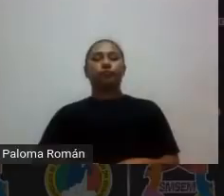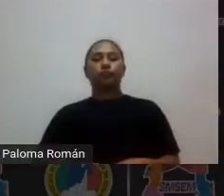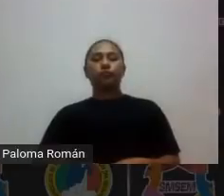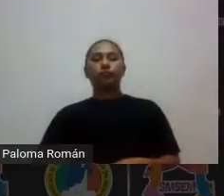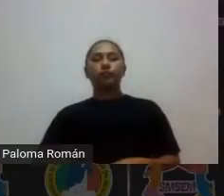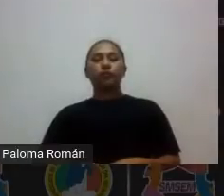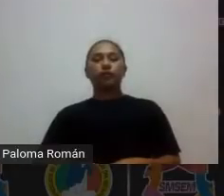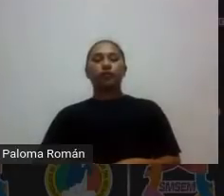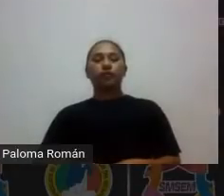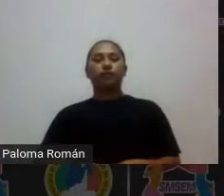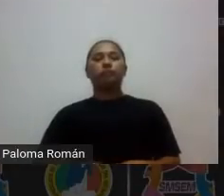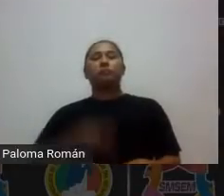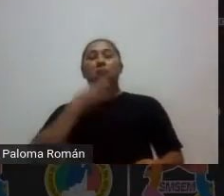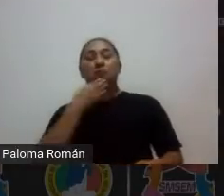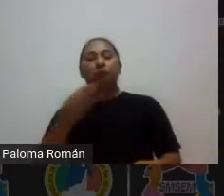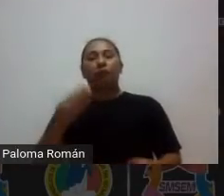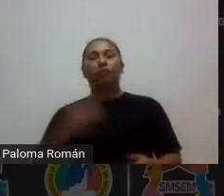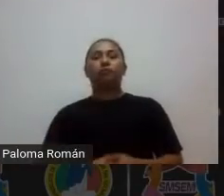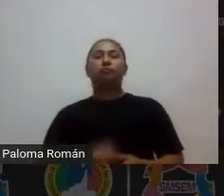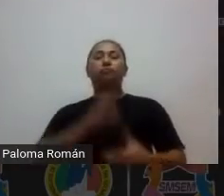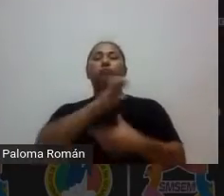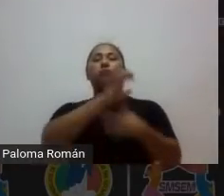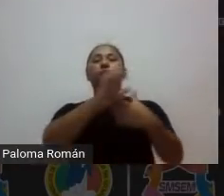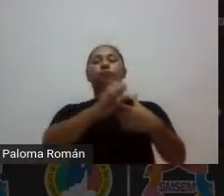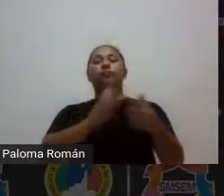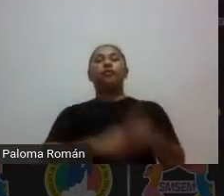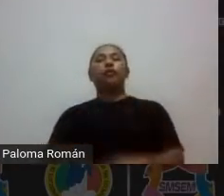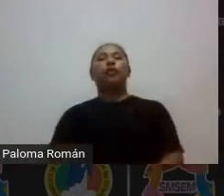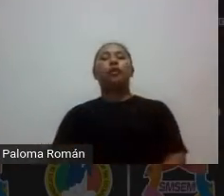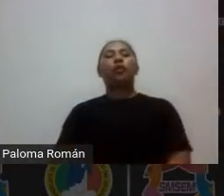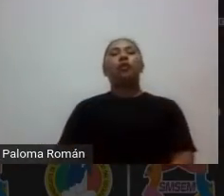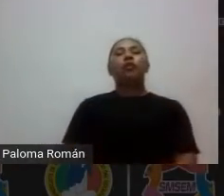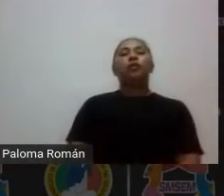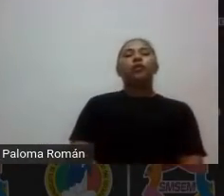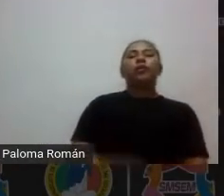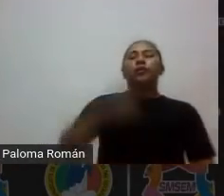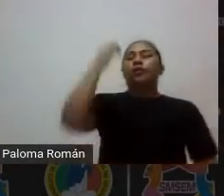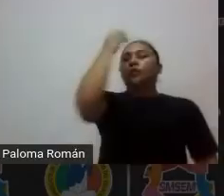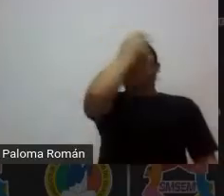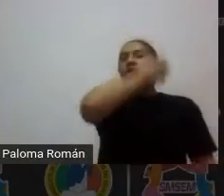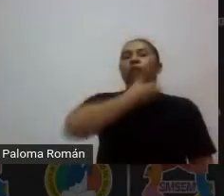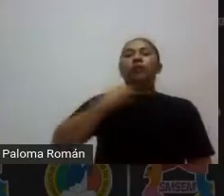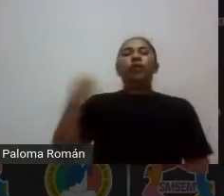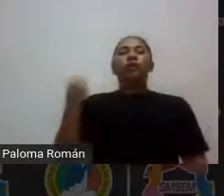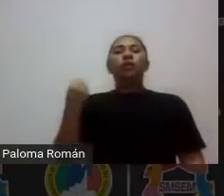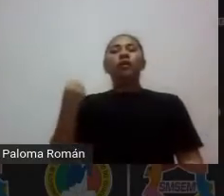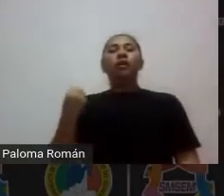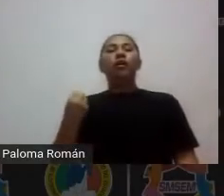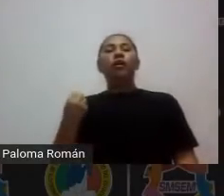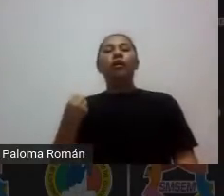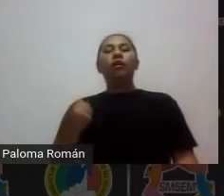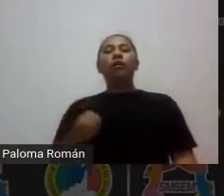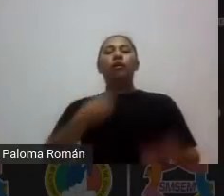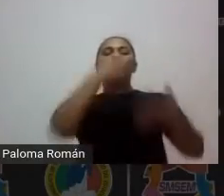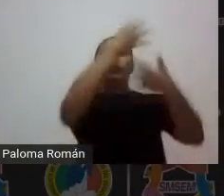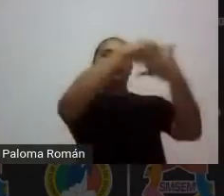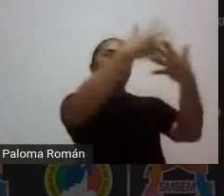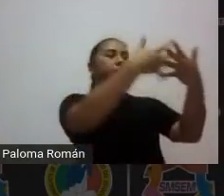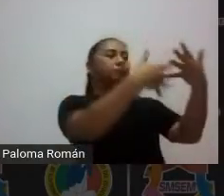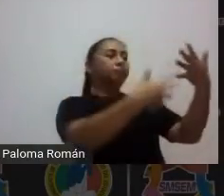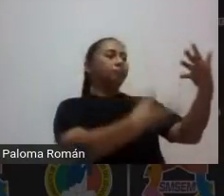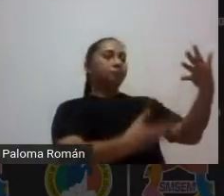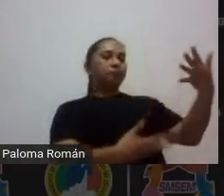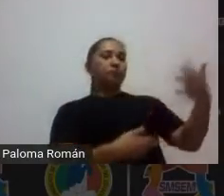y bueno entonces en cuanto a la evaluación ya vieron ustedes que va a haber redacción de indicadores